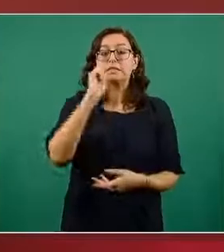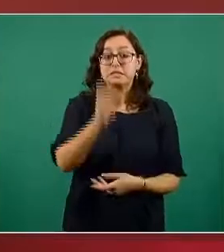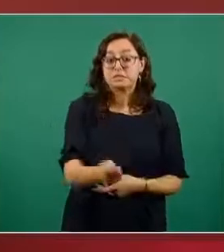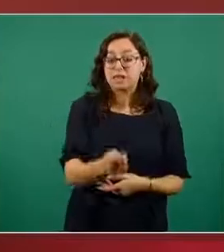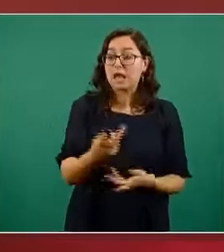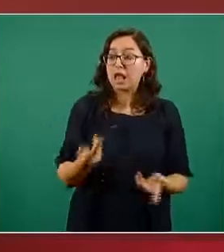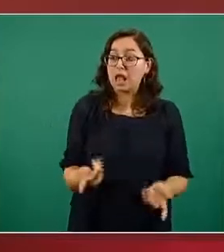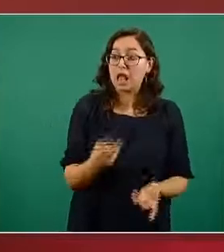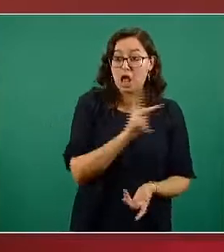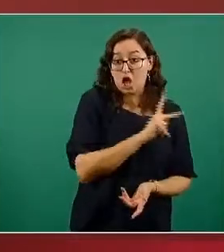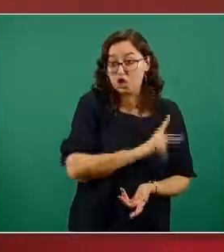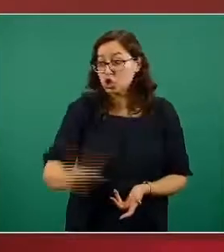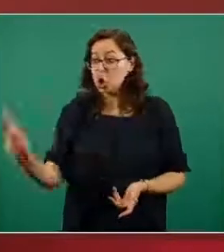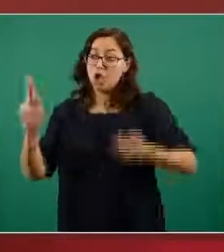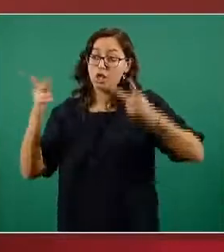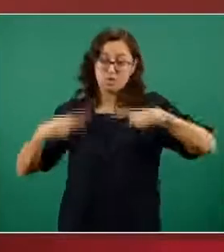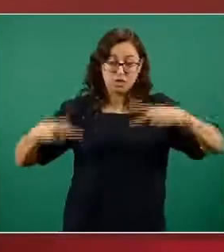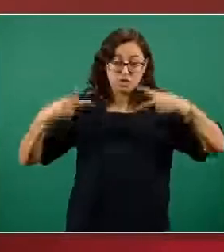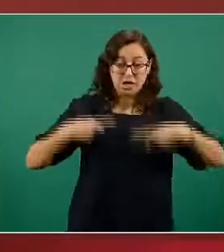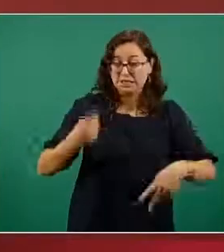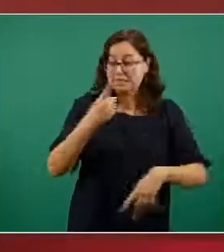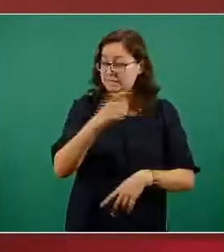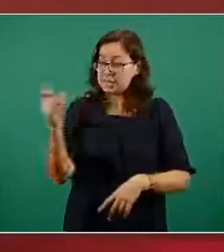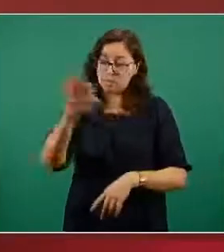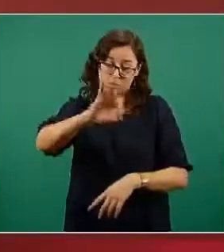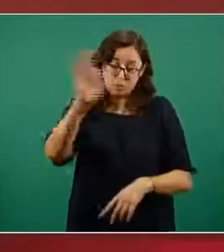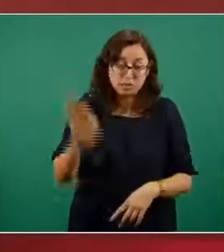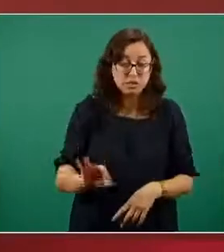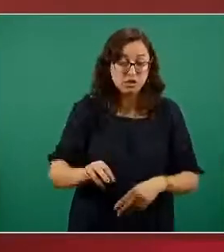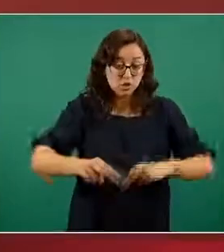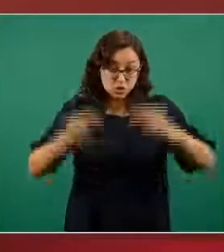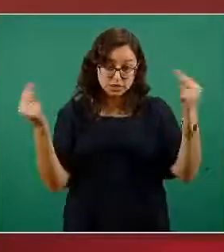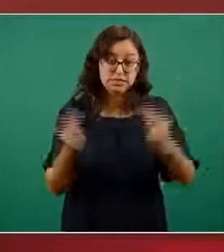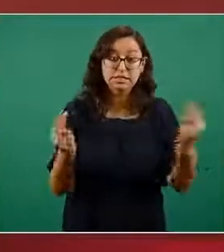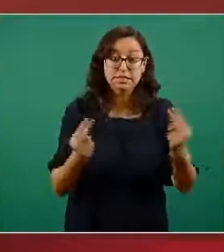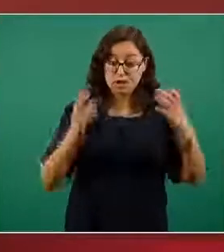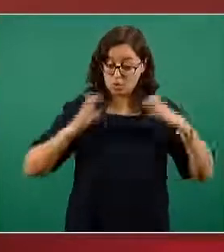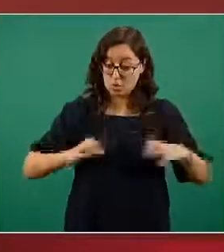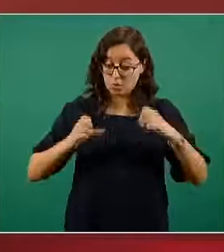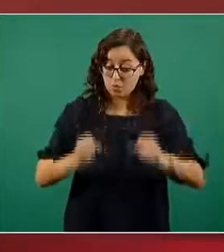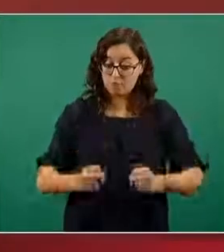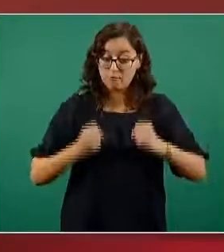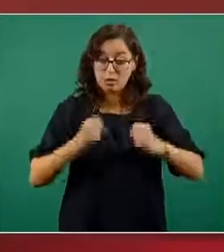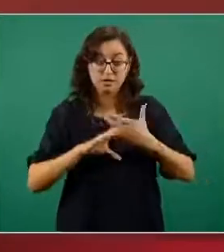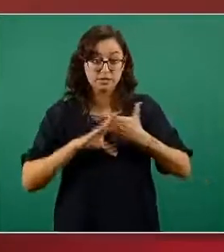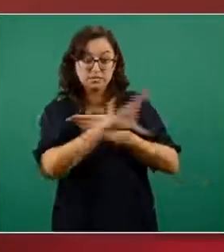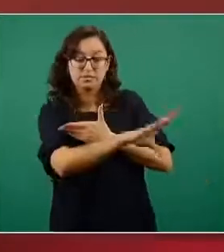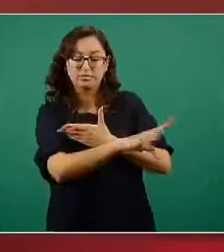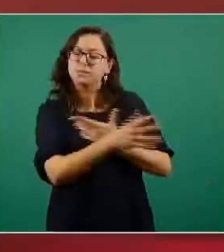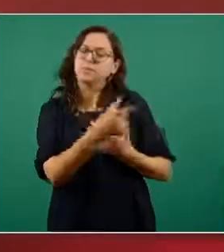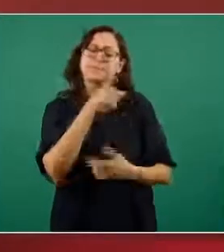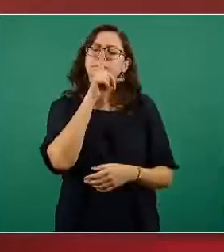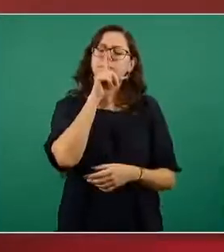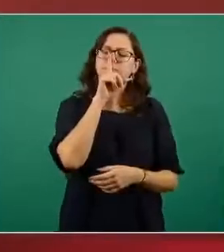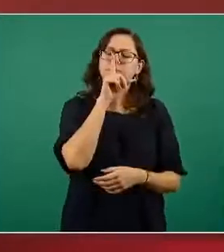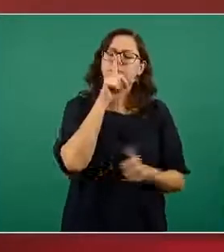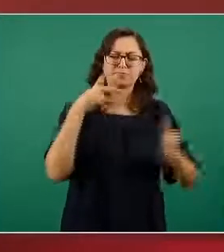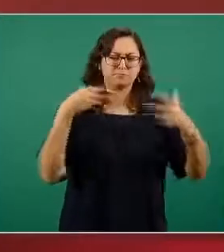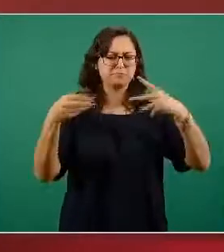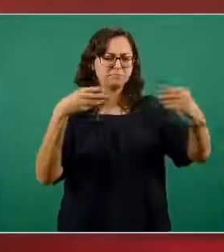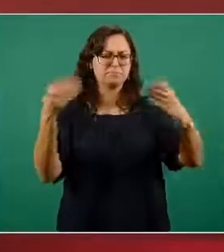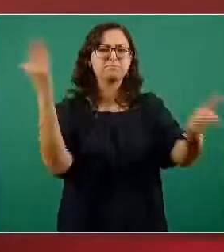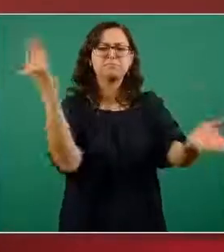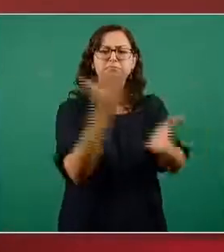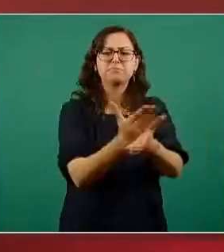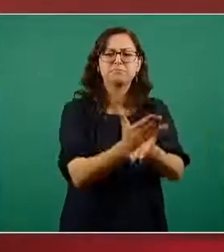respuesta inmune a la enfermedad infecciosa para que la epidemia pare la proporción el